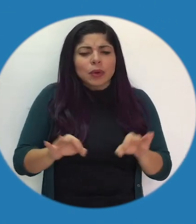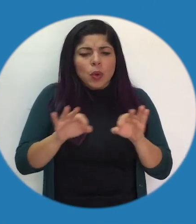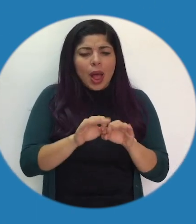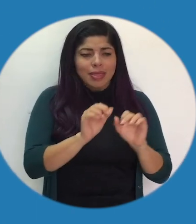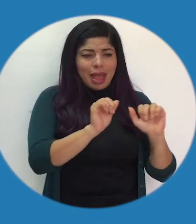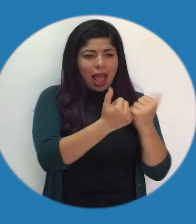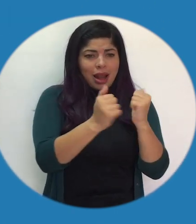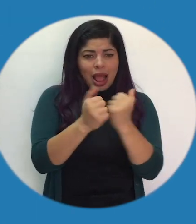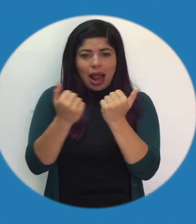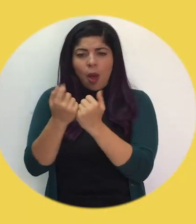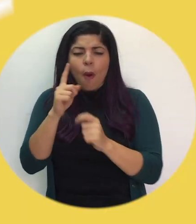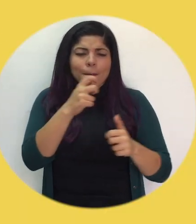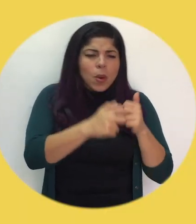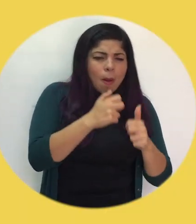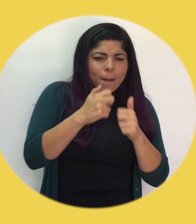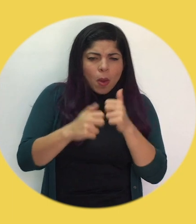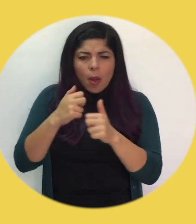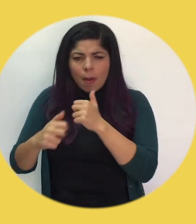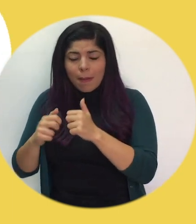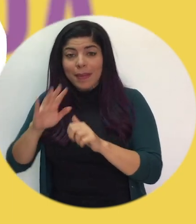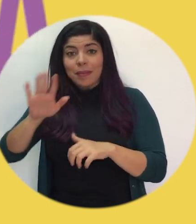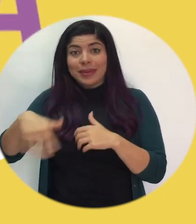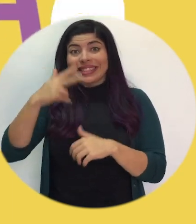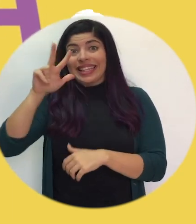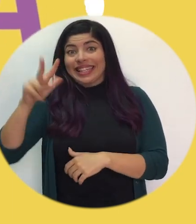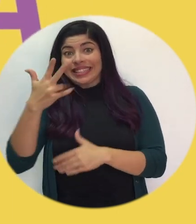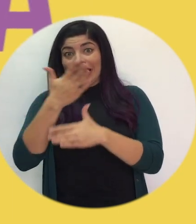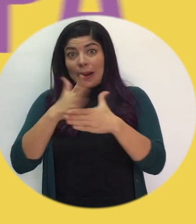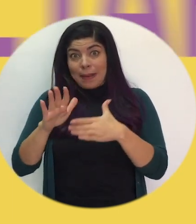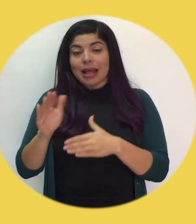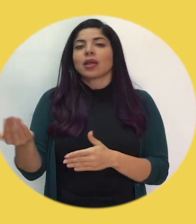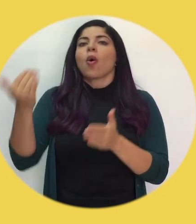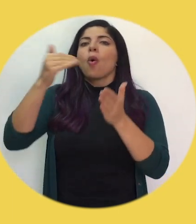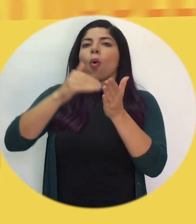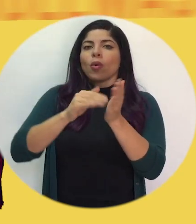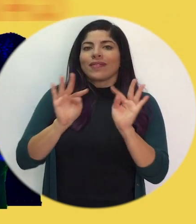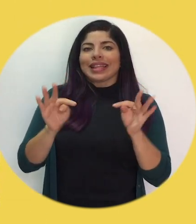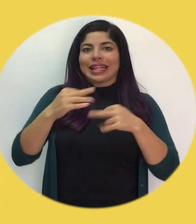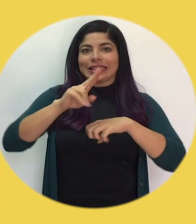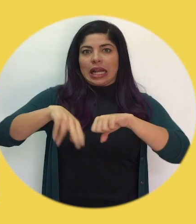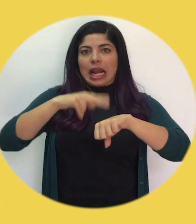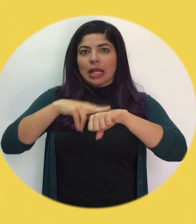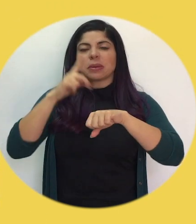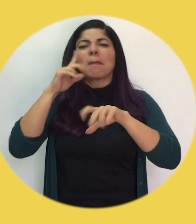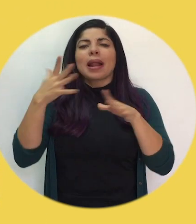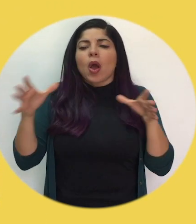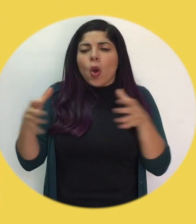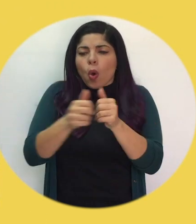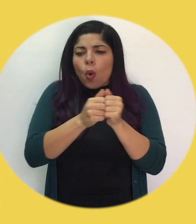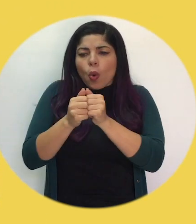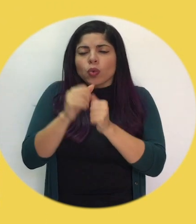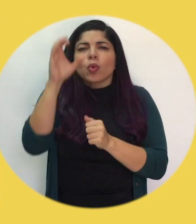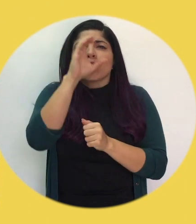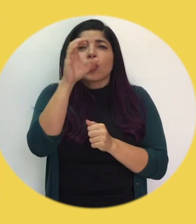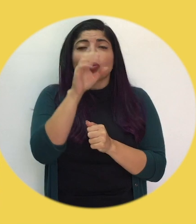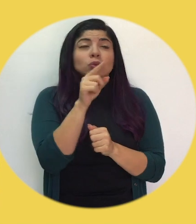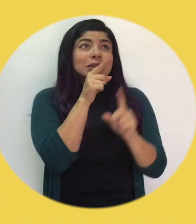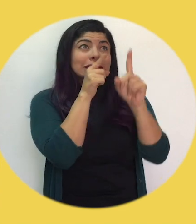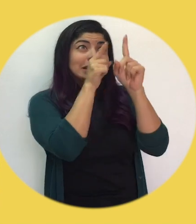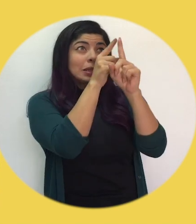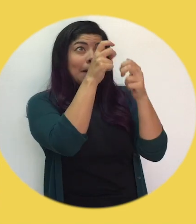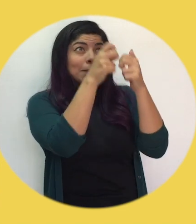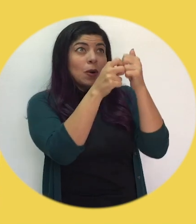de cada área temática. Luego, en la etapa tres, la invitaremos a otro taller nacional para diseñar en conjunto la